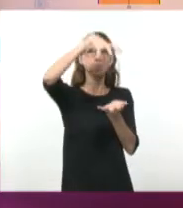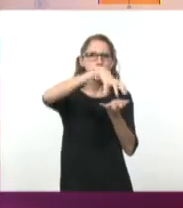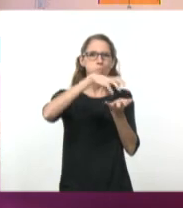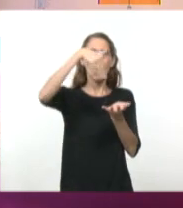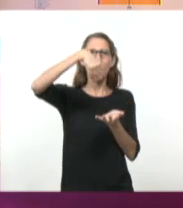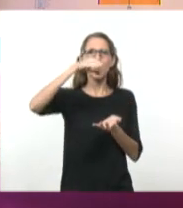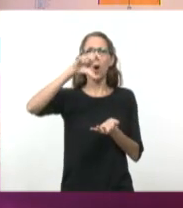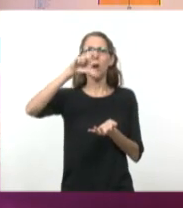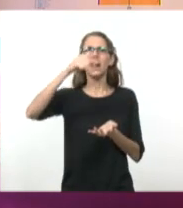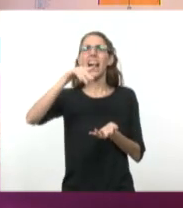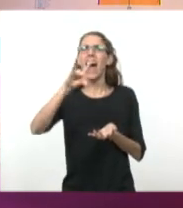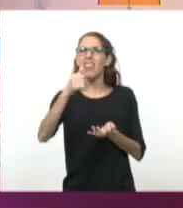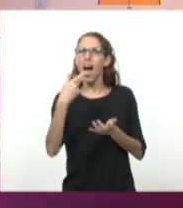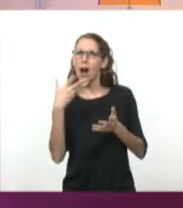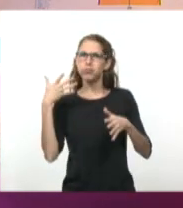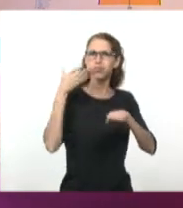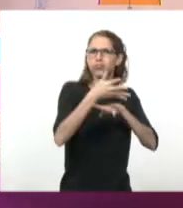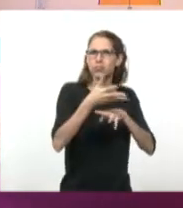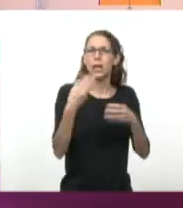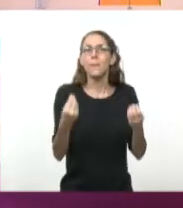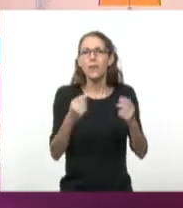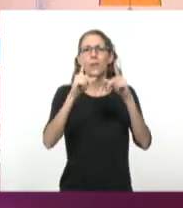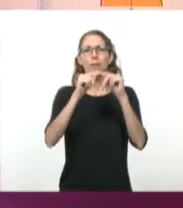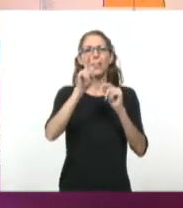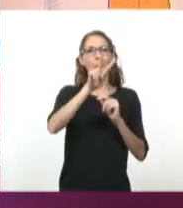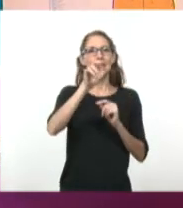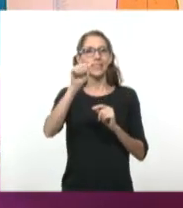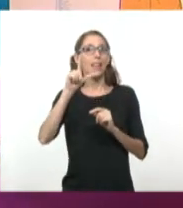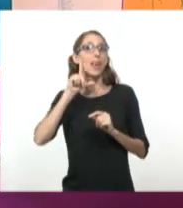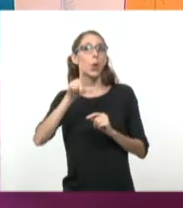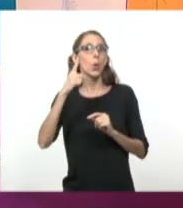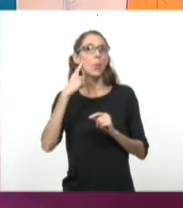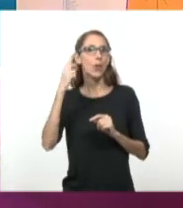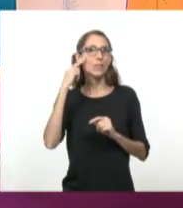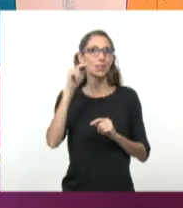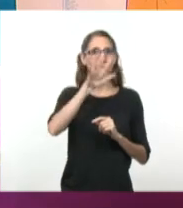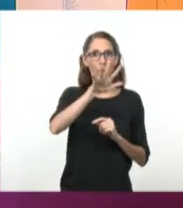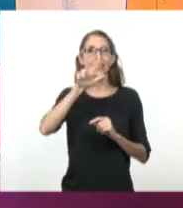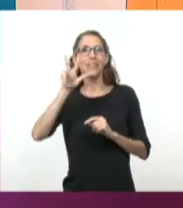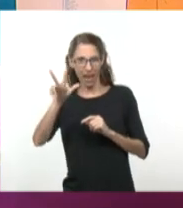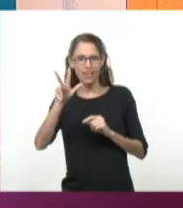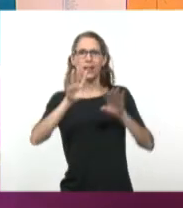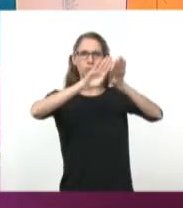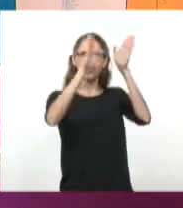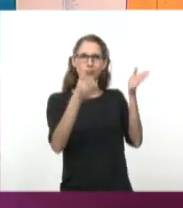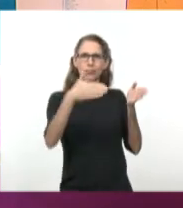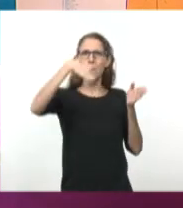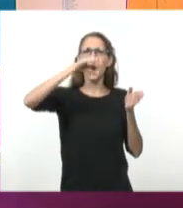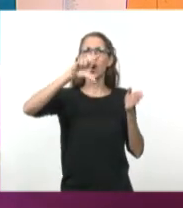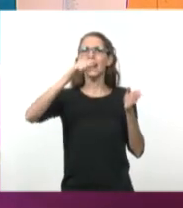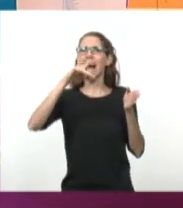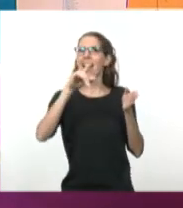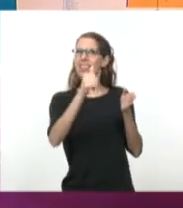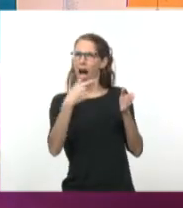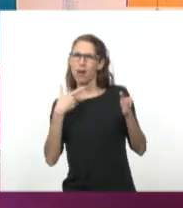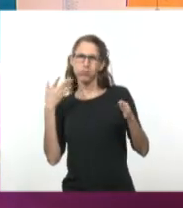26 de julio de 1953, el ataque al cuartel Moncada, que fue el ataque a